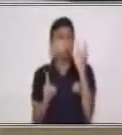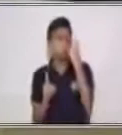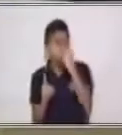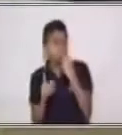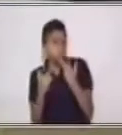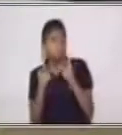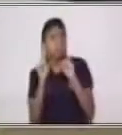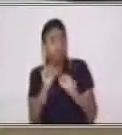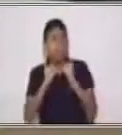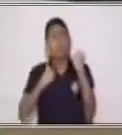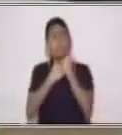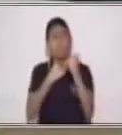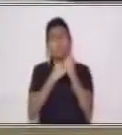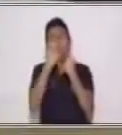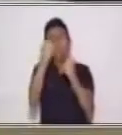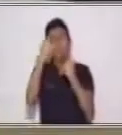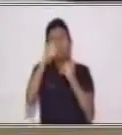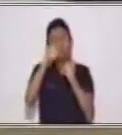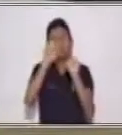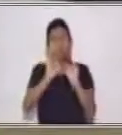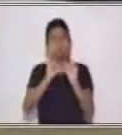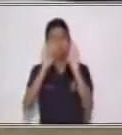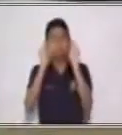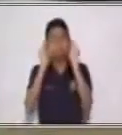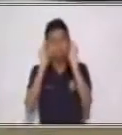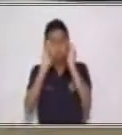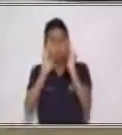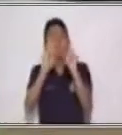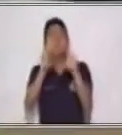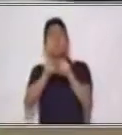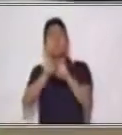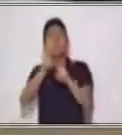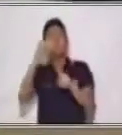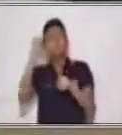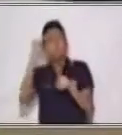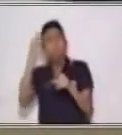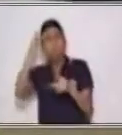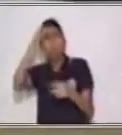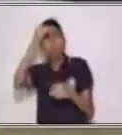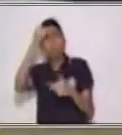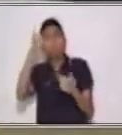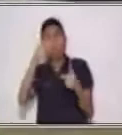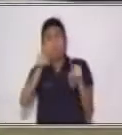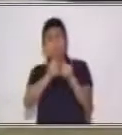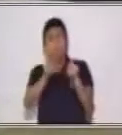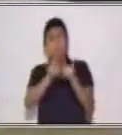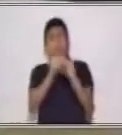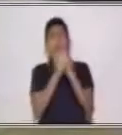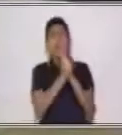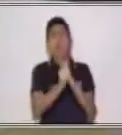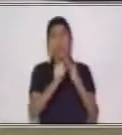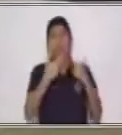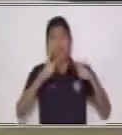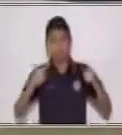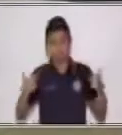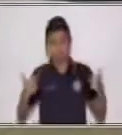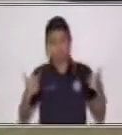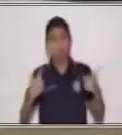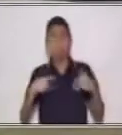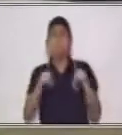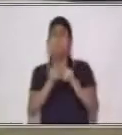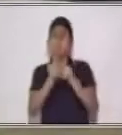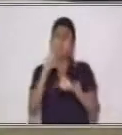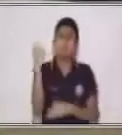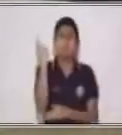habilidades y destrezas con la atención, la memoria y también la habilidad lingüística. Antes de empezar, te recomiendo que